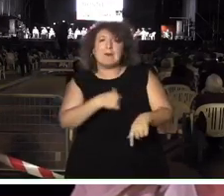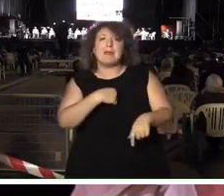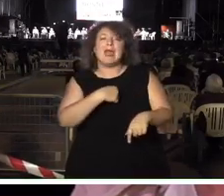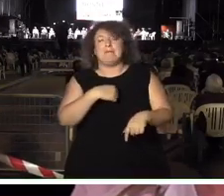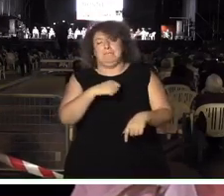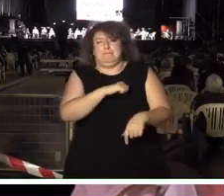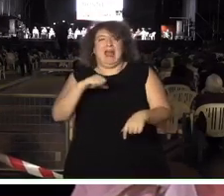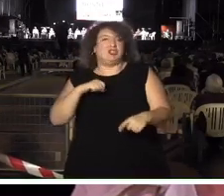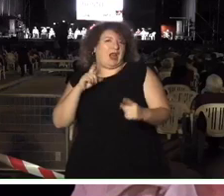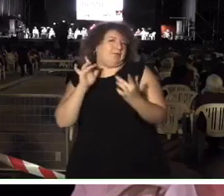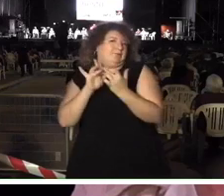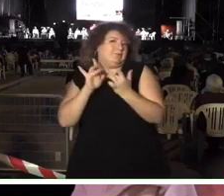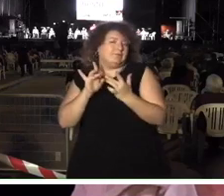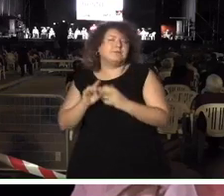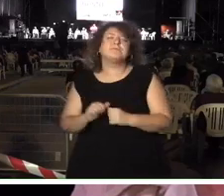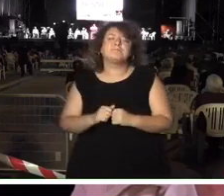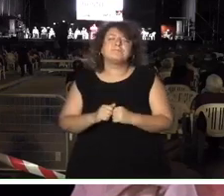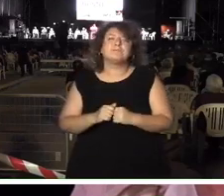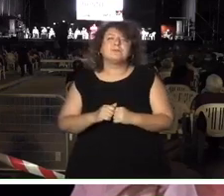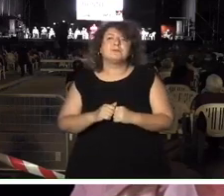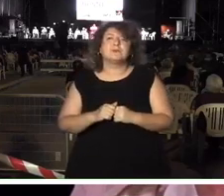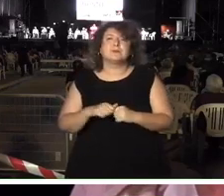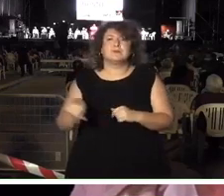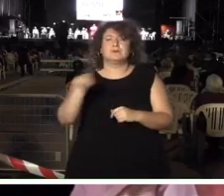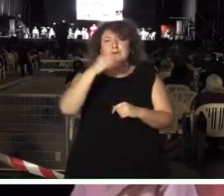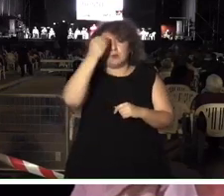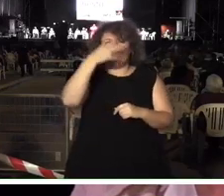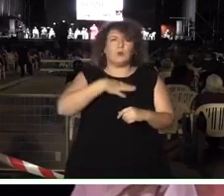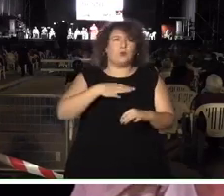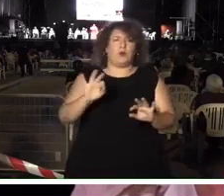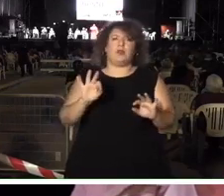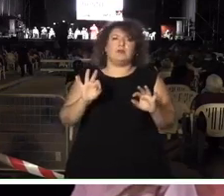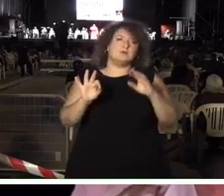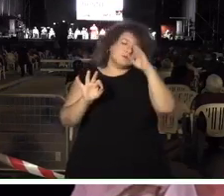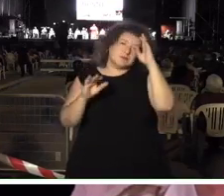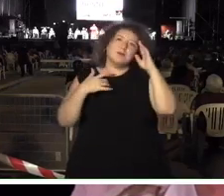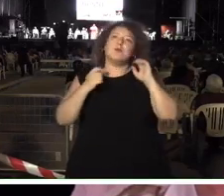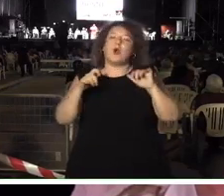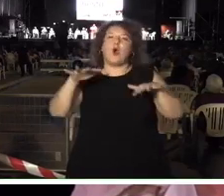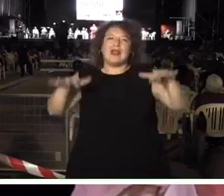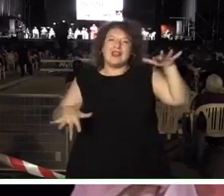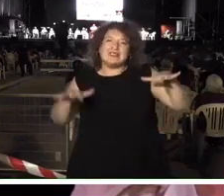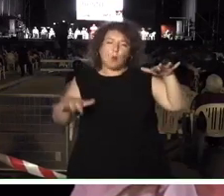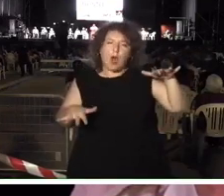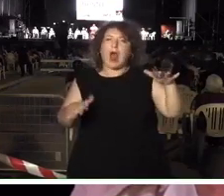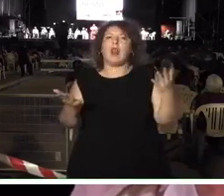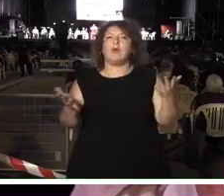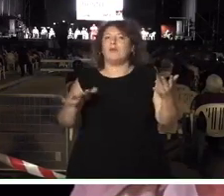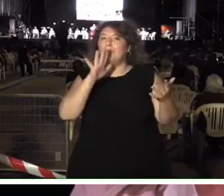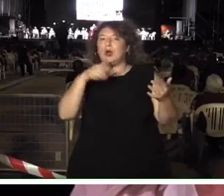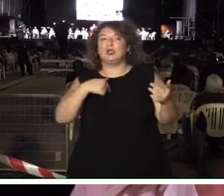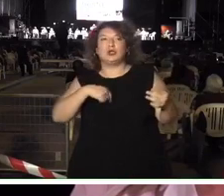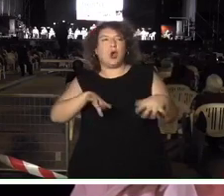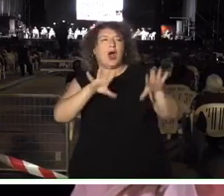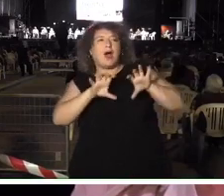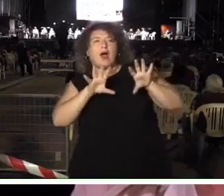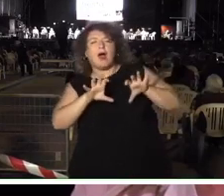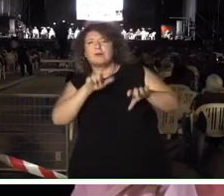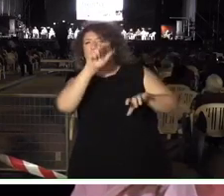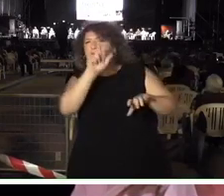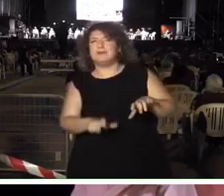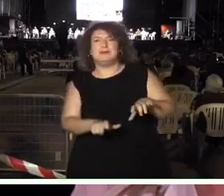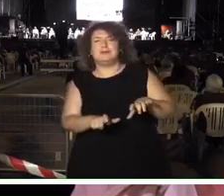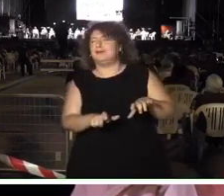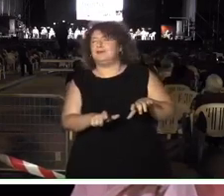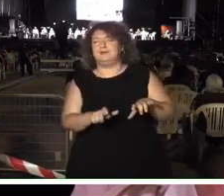lo personal. Una relación, os podéis imaginar, tremendamente asimétrica, desigual, donde yo aprendí muchísimo más